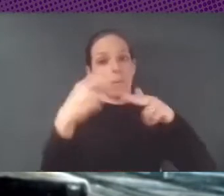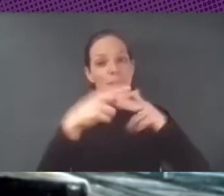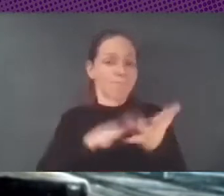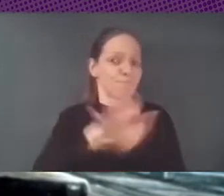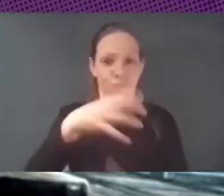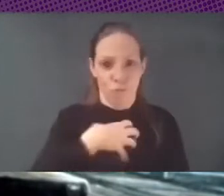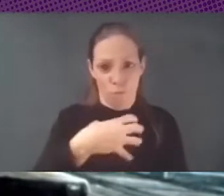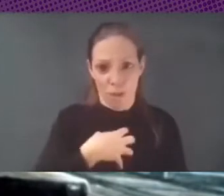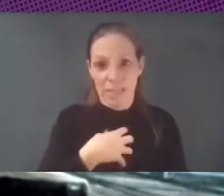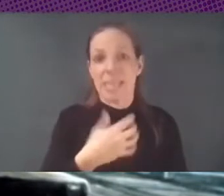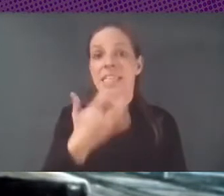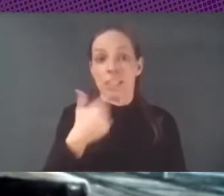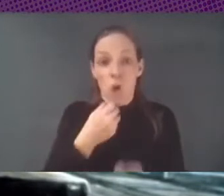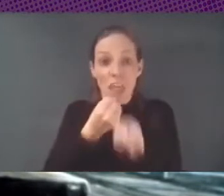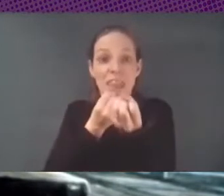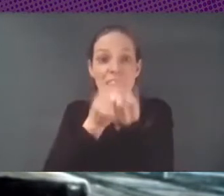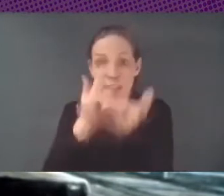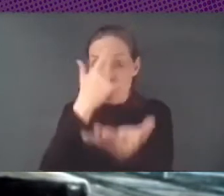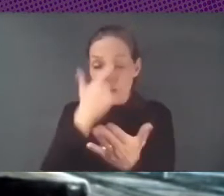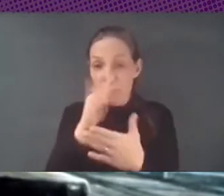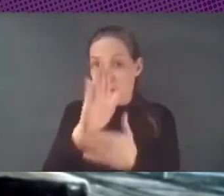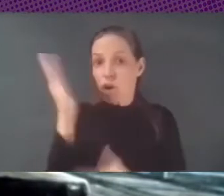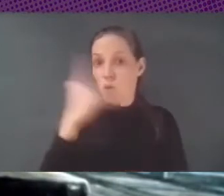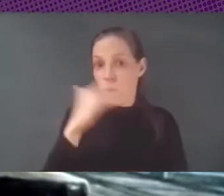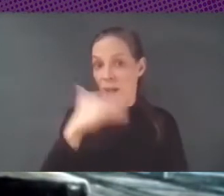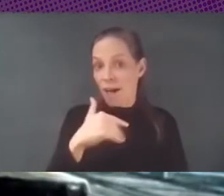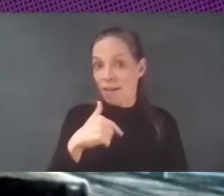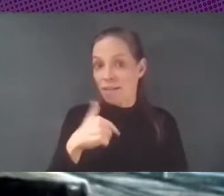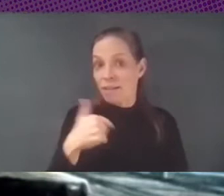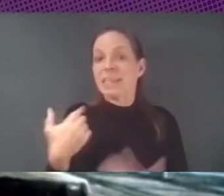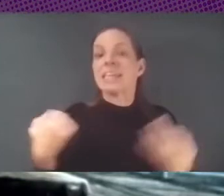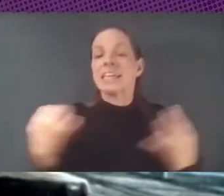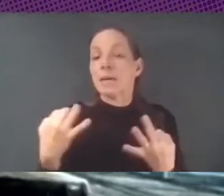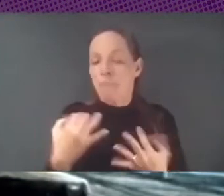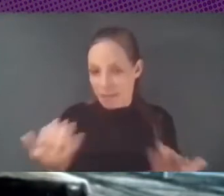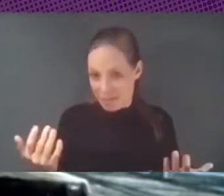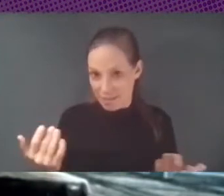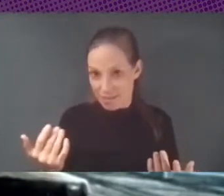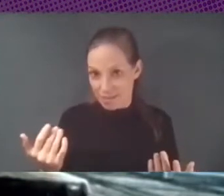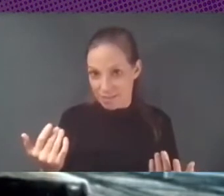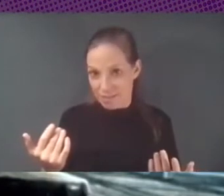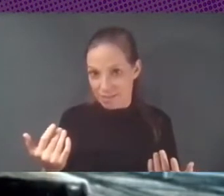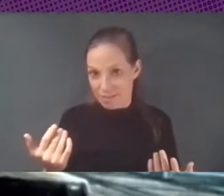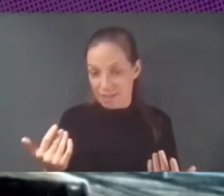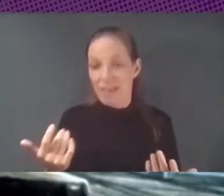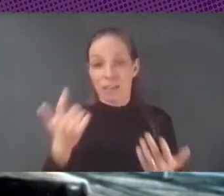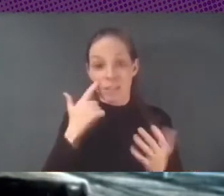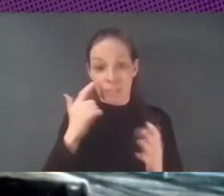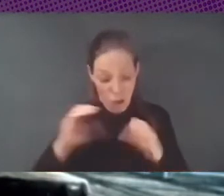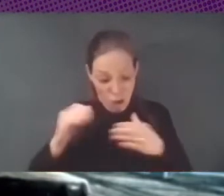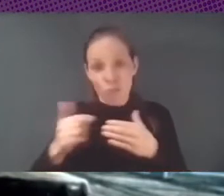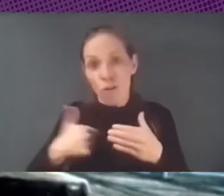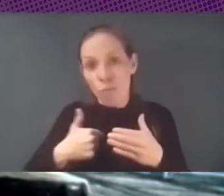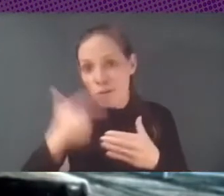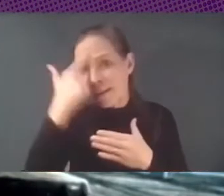¿Qué pasa cuando no estás allí? ¿Qué pasa cuando no estás en el radar? ¿Qué pasa cuando estos grupos no pueden tener incidencia,